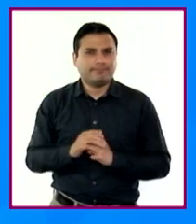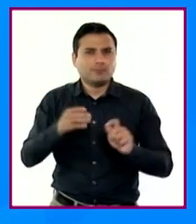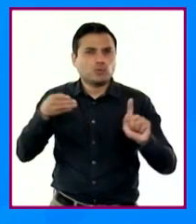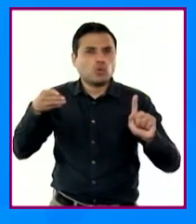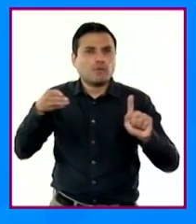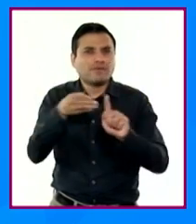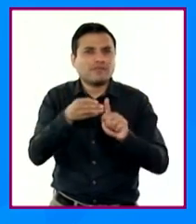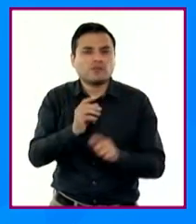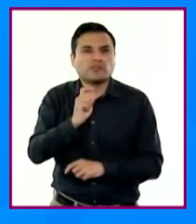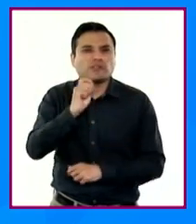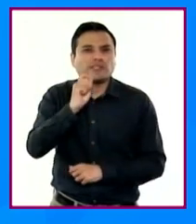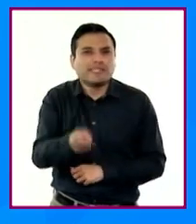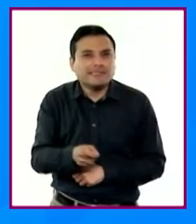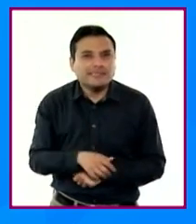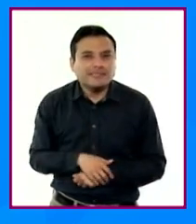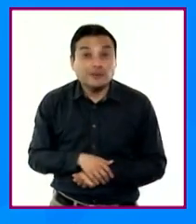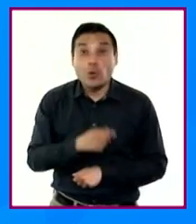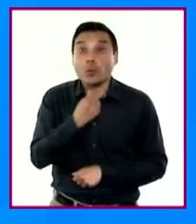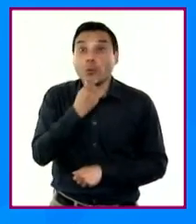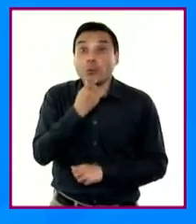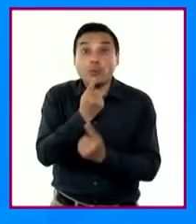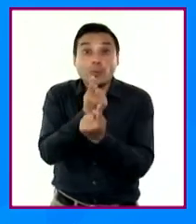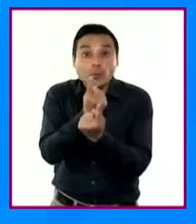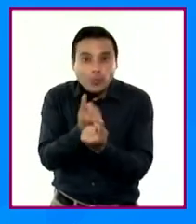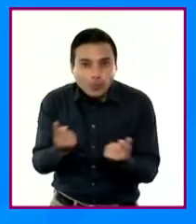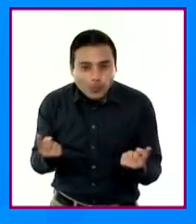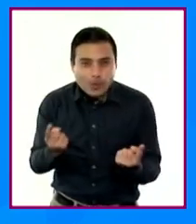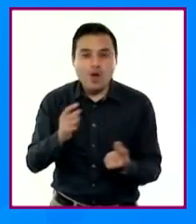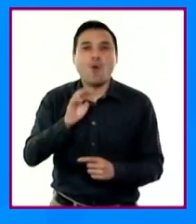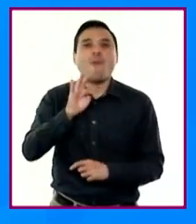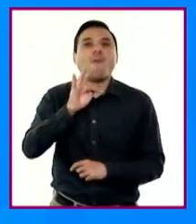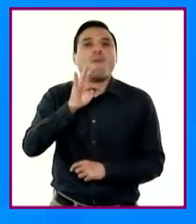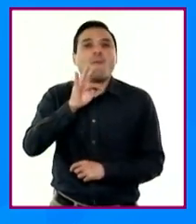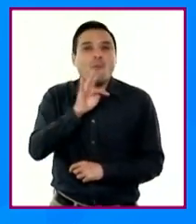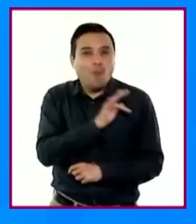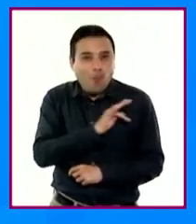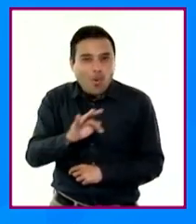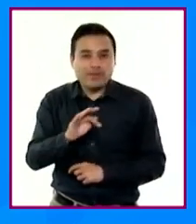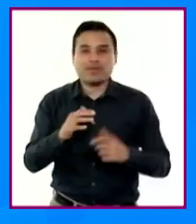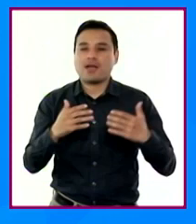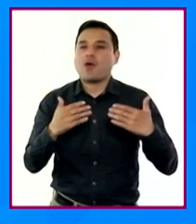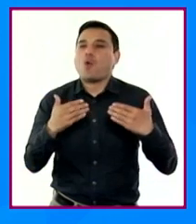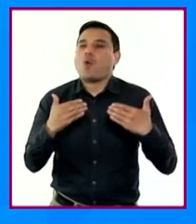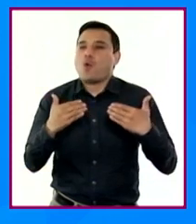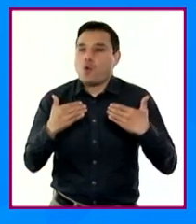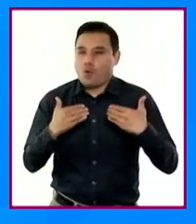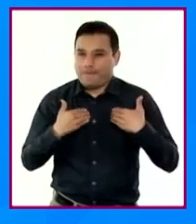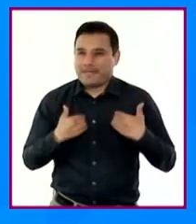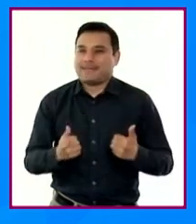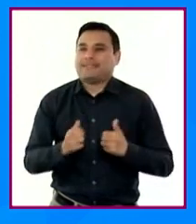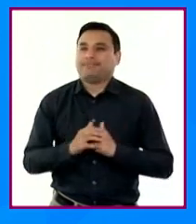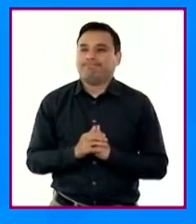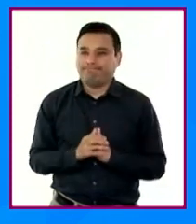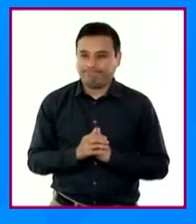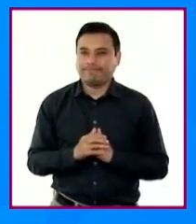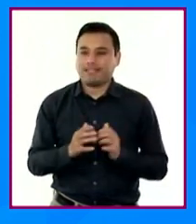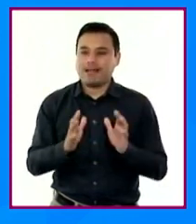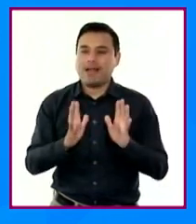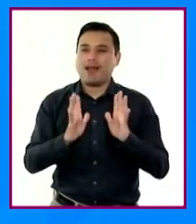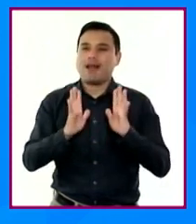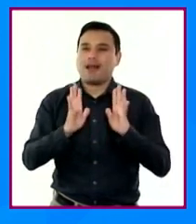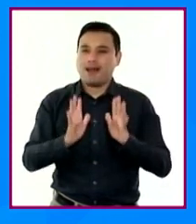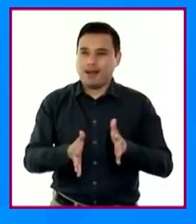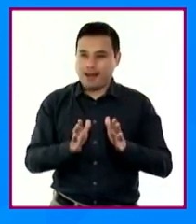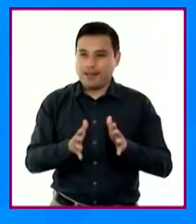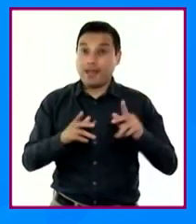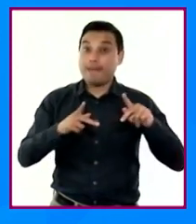paulatinamente, niñas y niños sean capaces de comprender la relación vital de interdependencia entre los seres